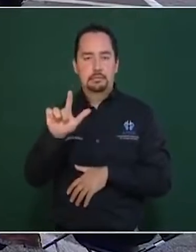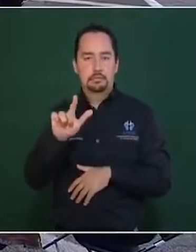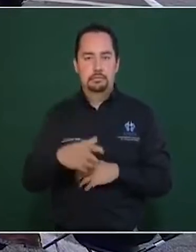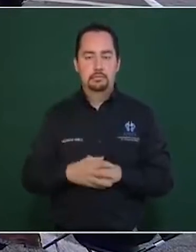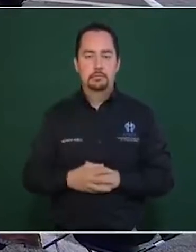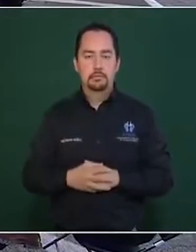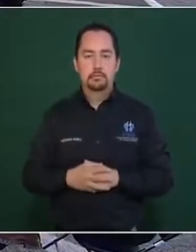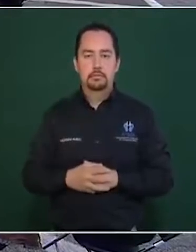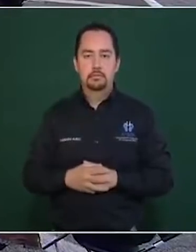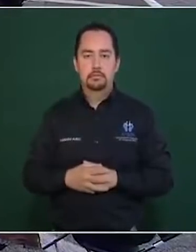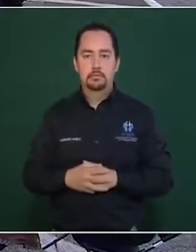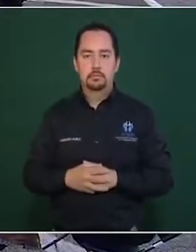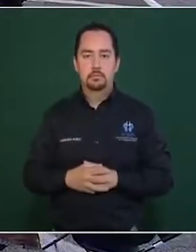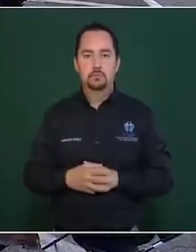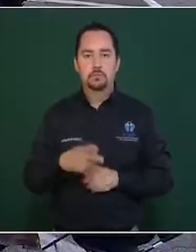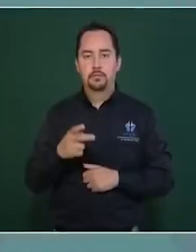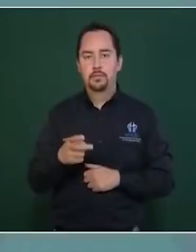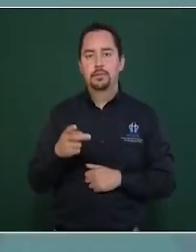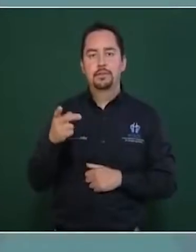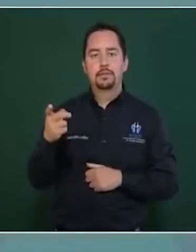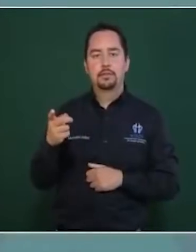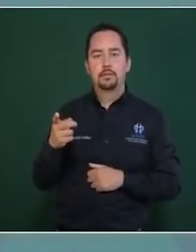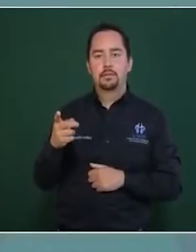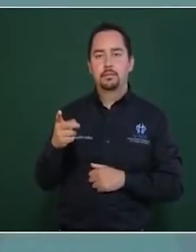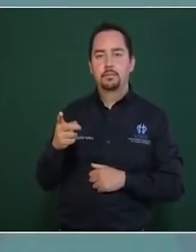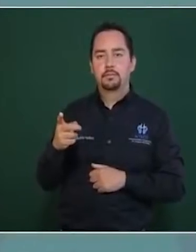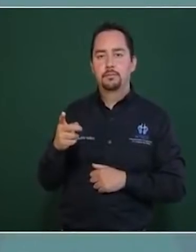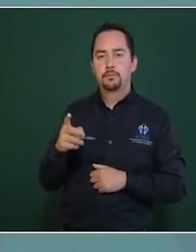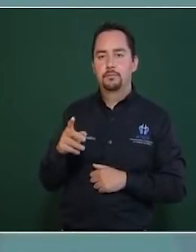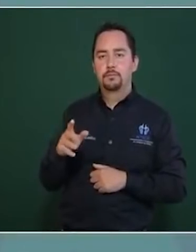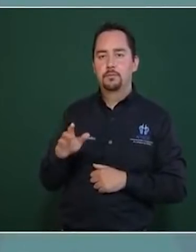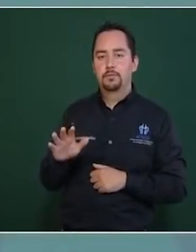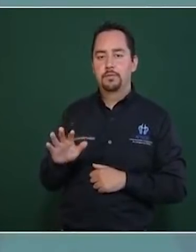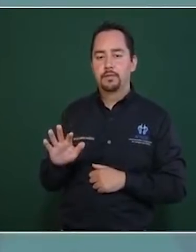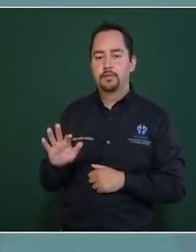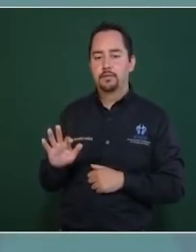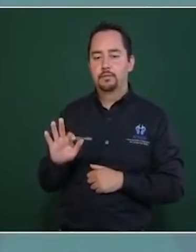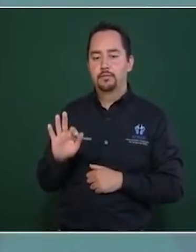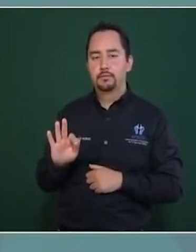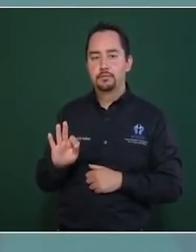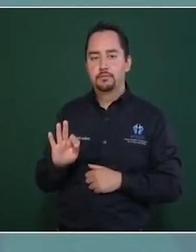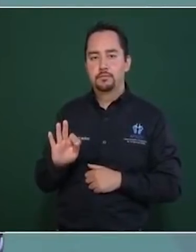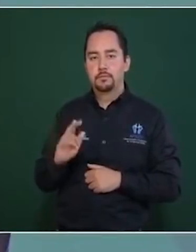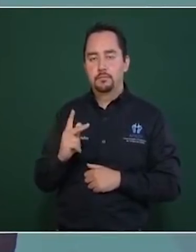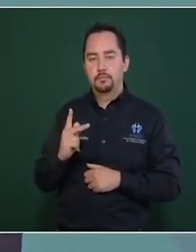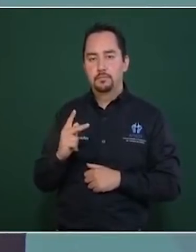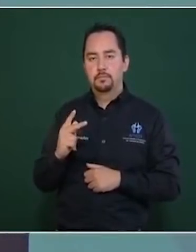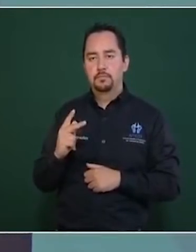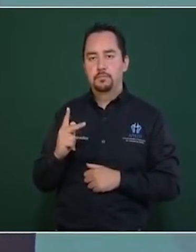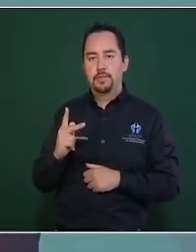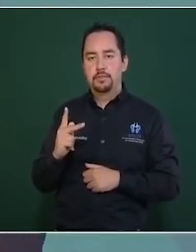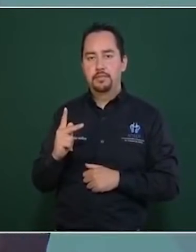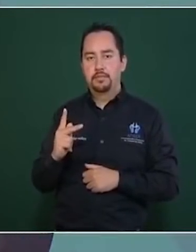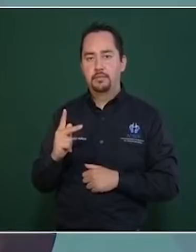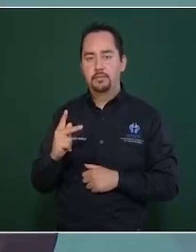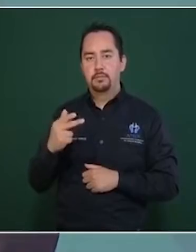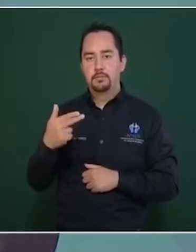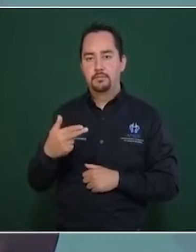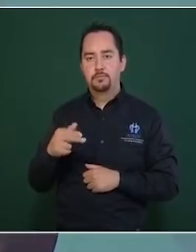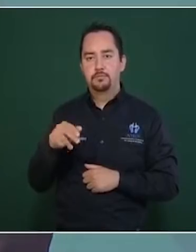ahí es Pfizer, la vacuna de refuerzo es AstraZeneca.